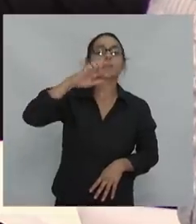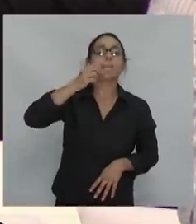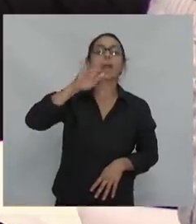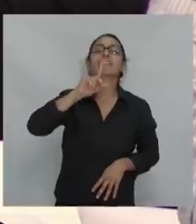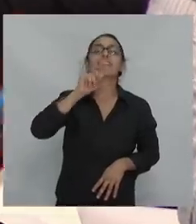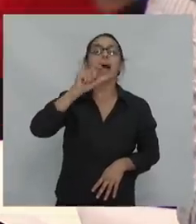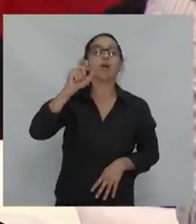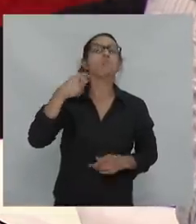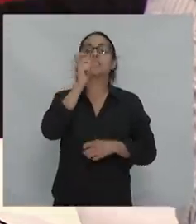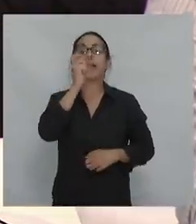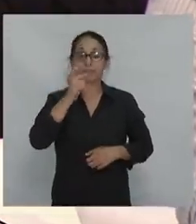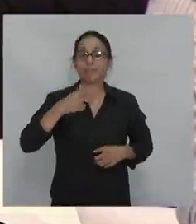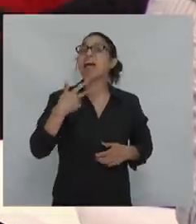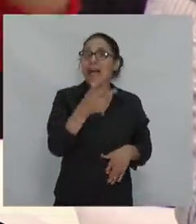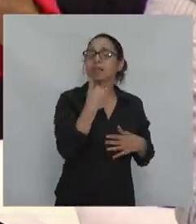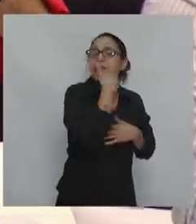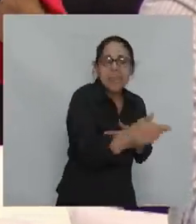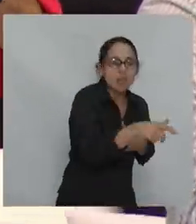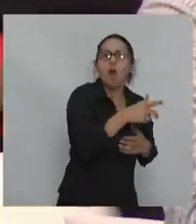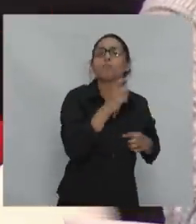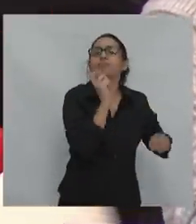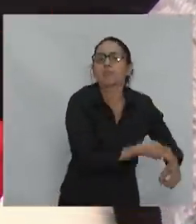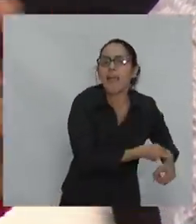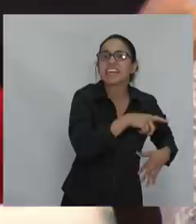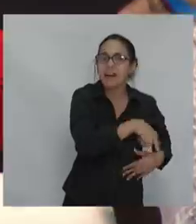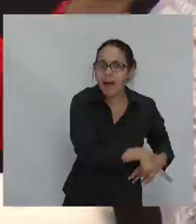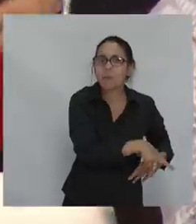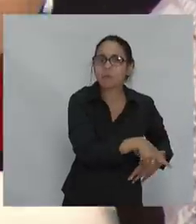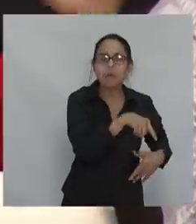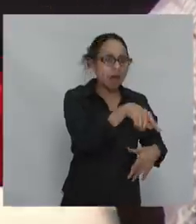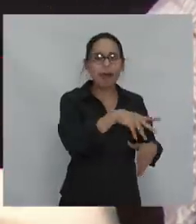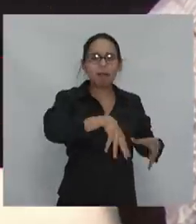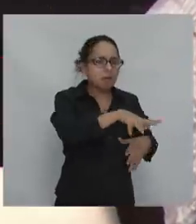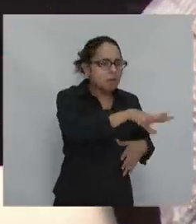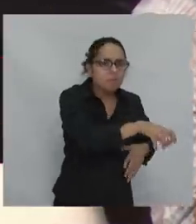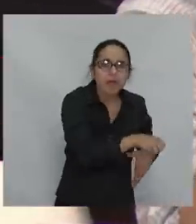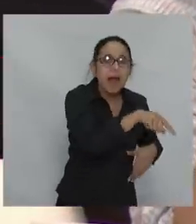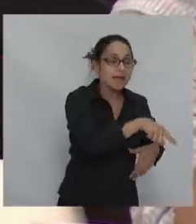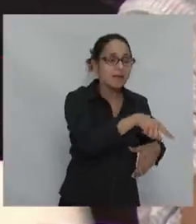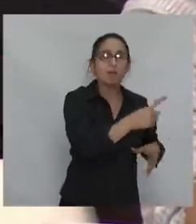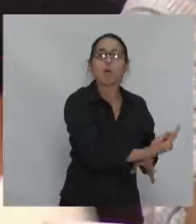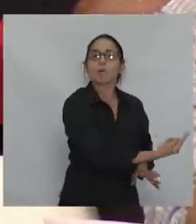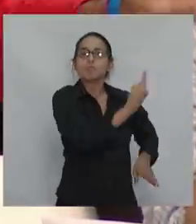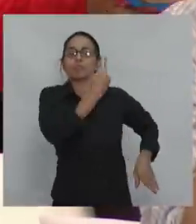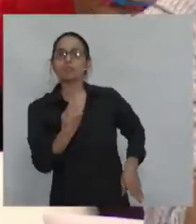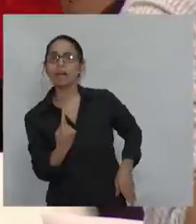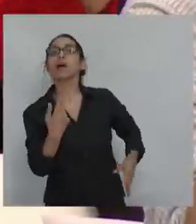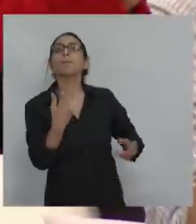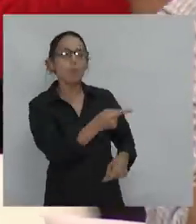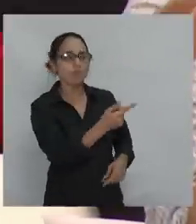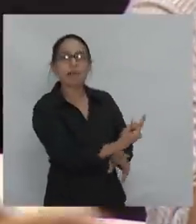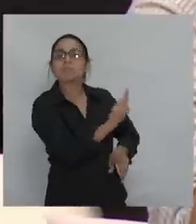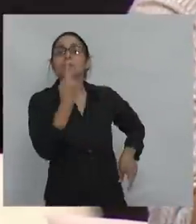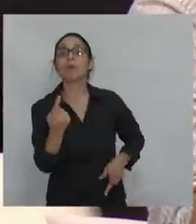esclavos y, de repente, lo sacan de la mina porque tenía fuerza, porque se ponen de moda las peleas de gladiadores en ese